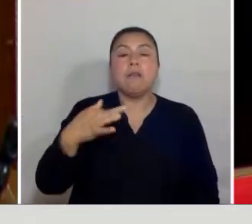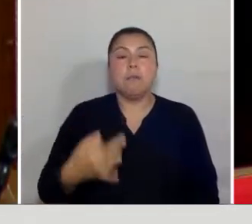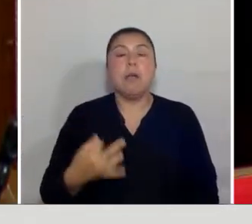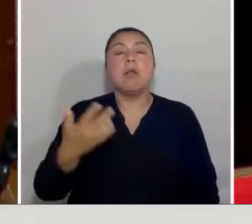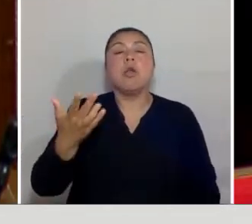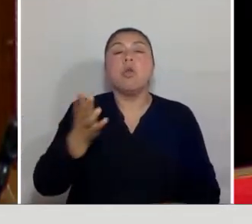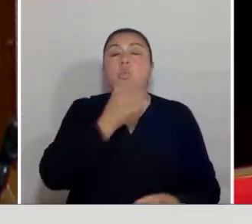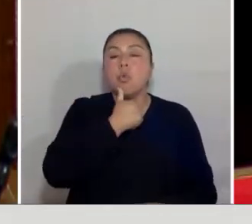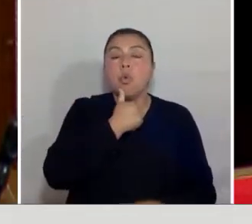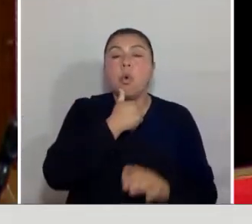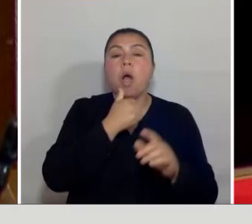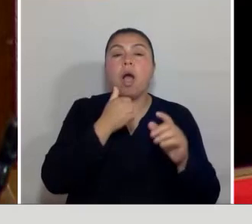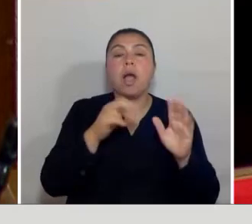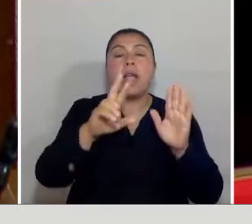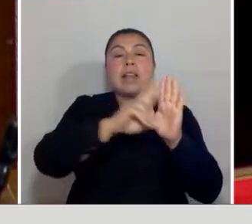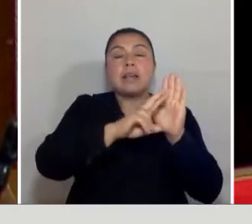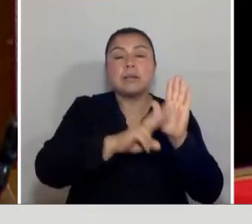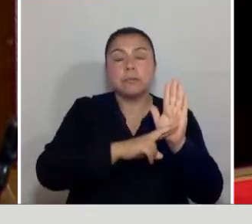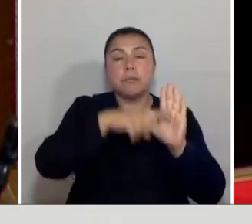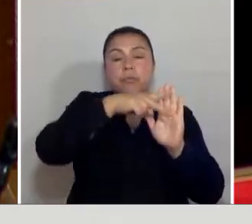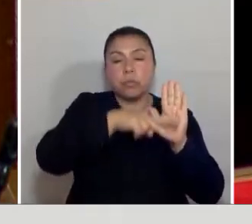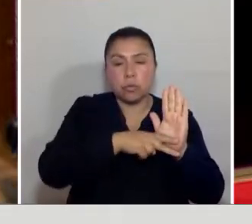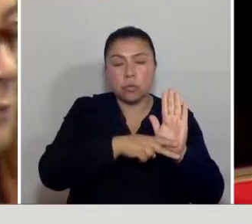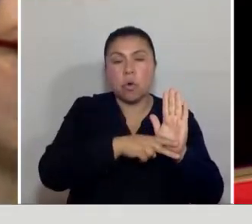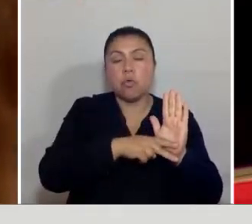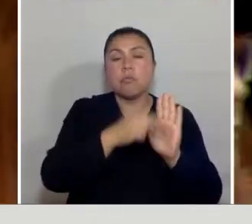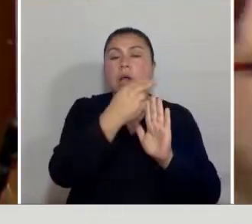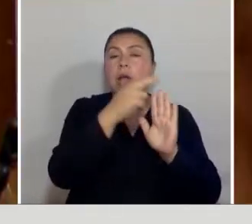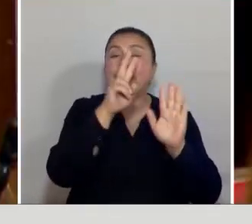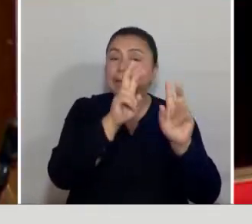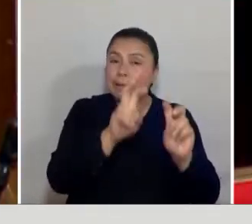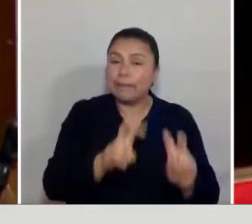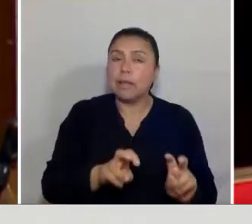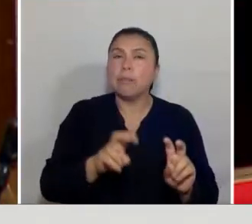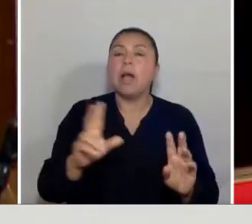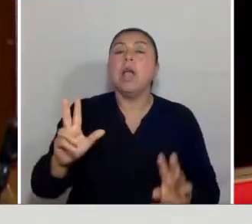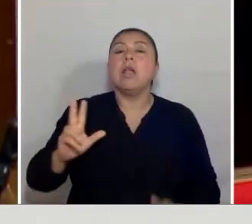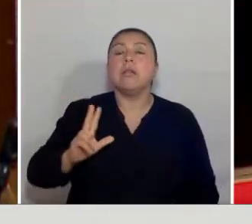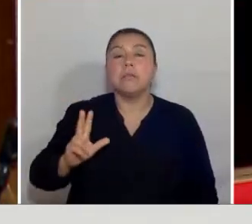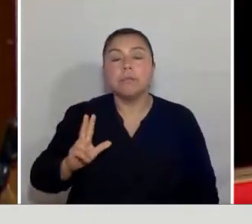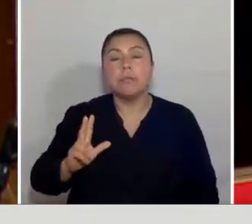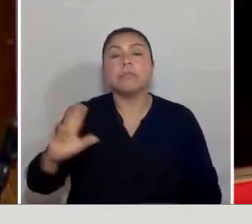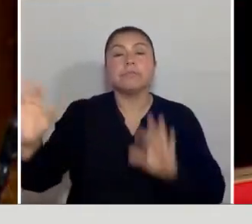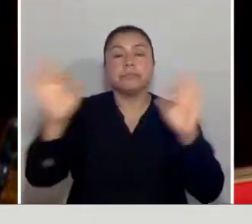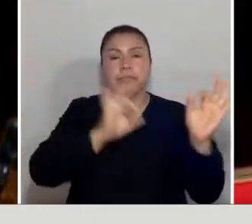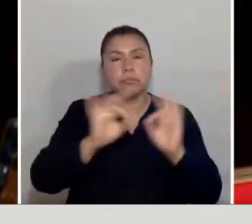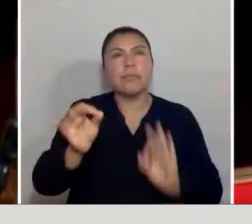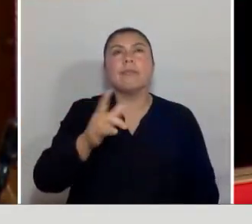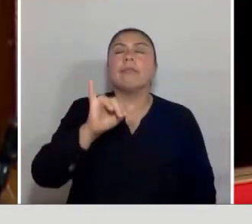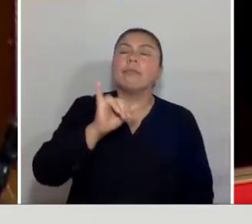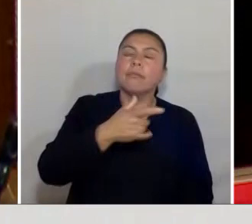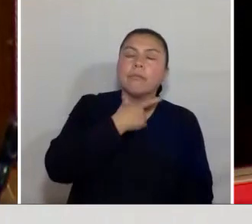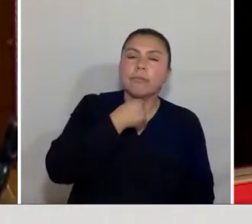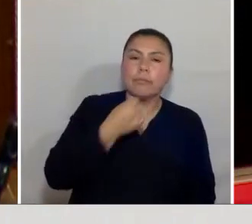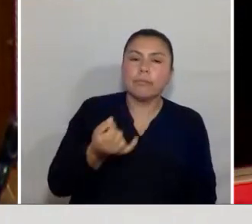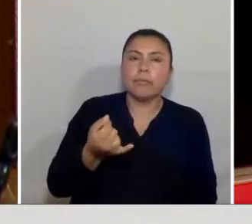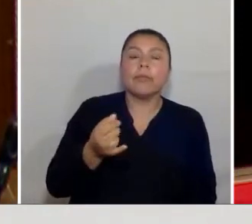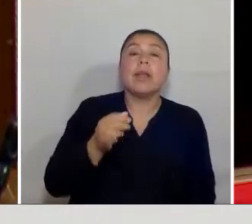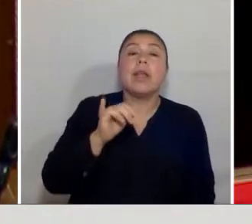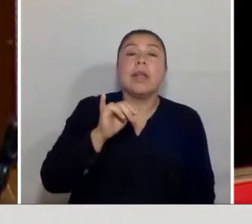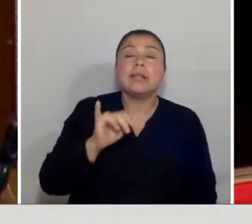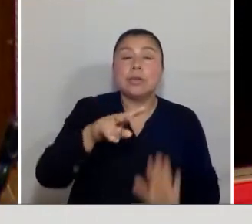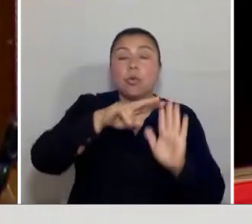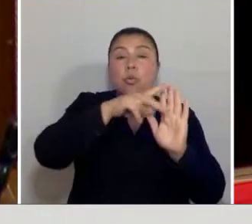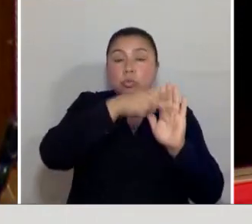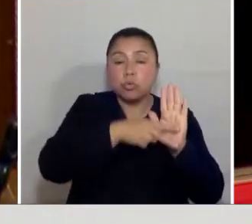ninguna reglamentación al respecto. Entonces, señoras y señores, si quieren regular, si quieren